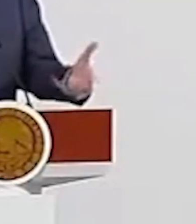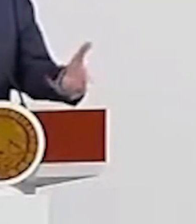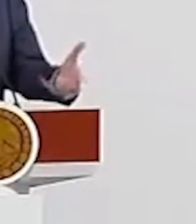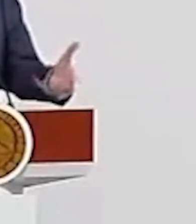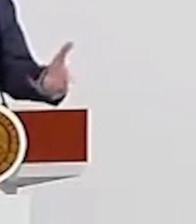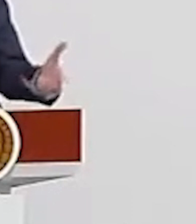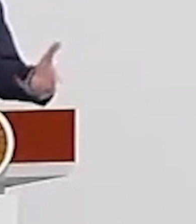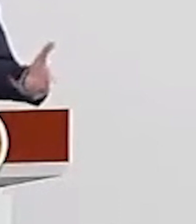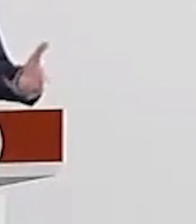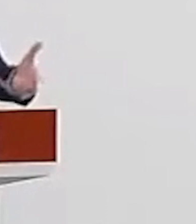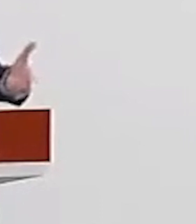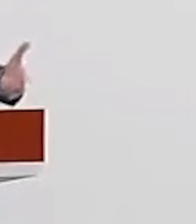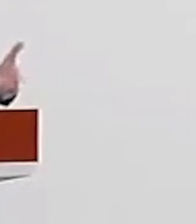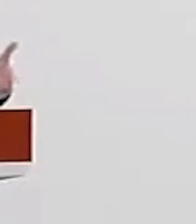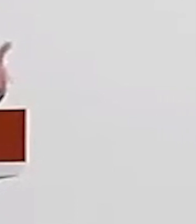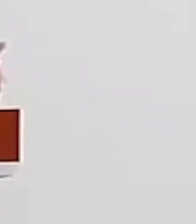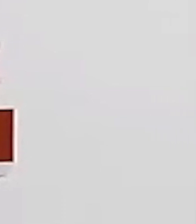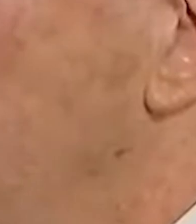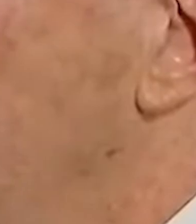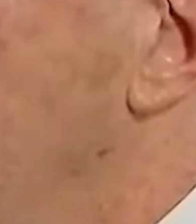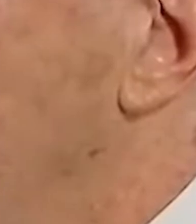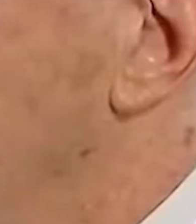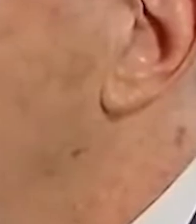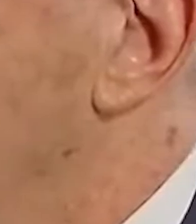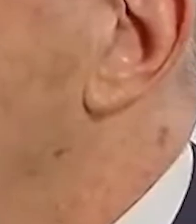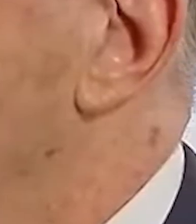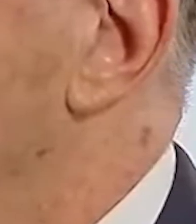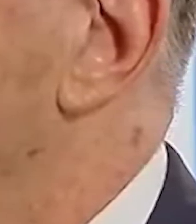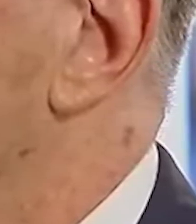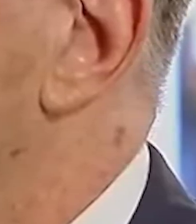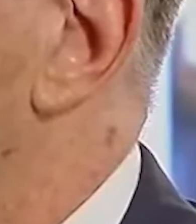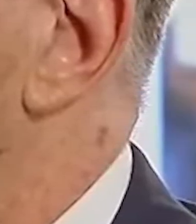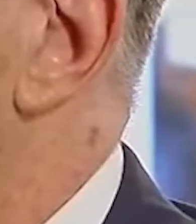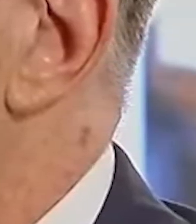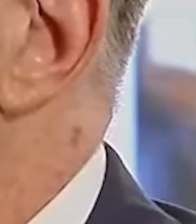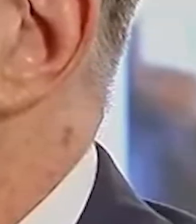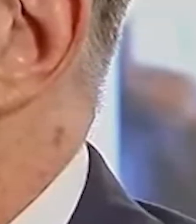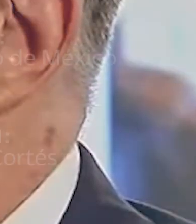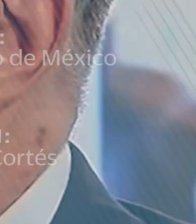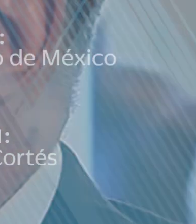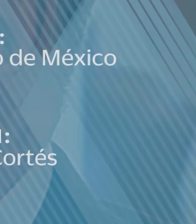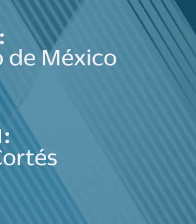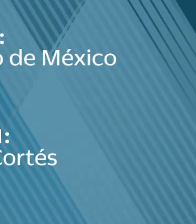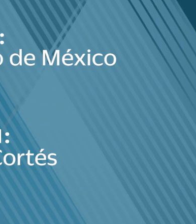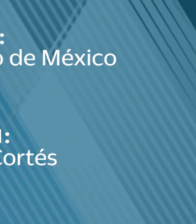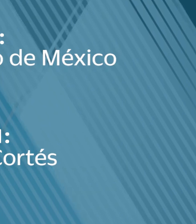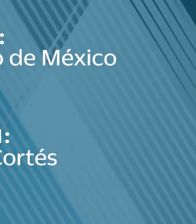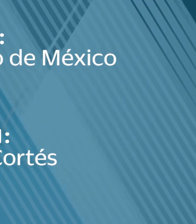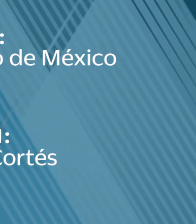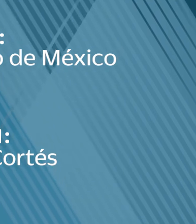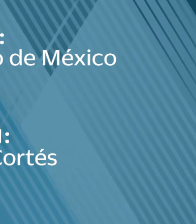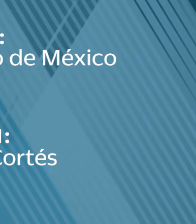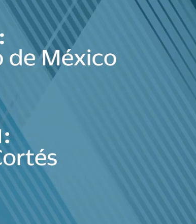que la dependencia trabaja en cuatro ejes principales. Bienestar de las personas que trabajan y viven en el campo, garantizar el maíz blanco y la